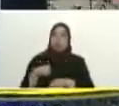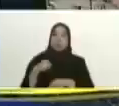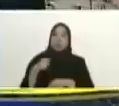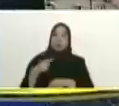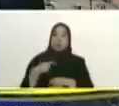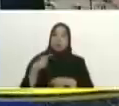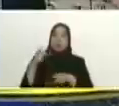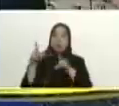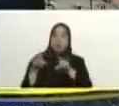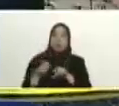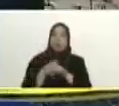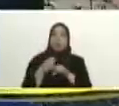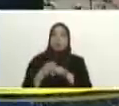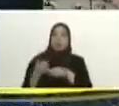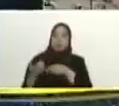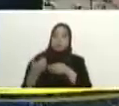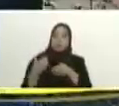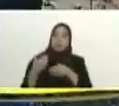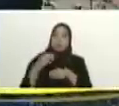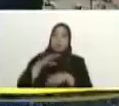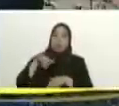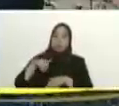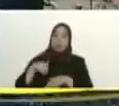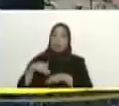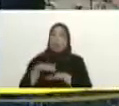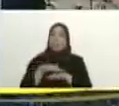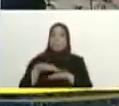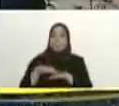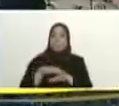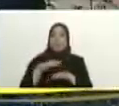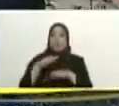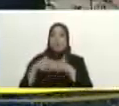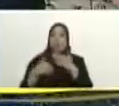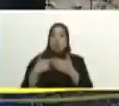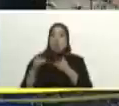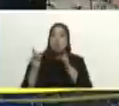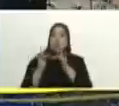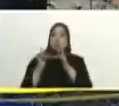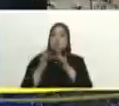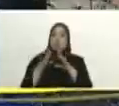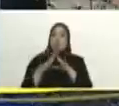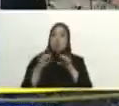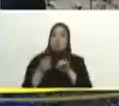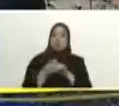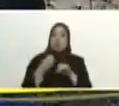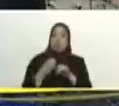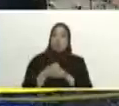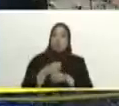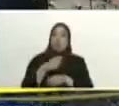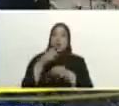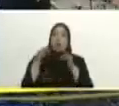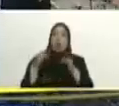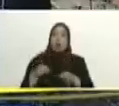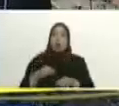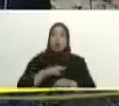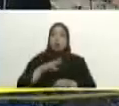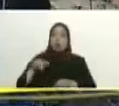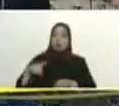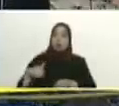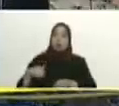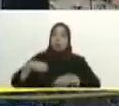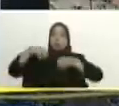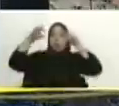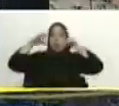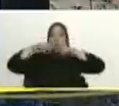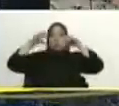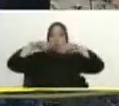vicepresidente de obra y servicio y por supuesto de todos los ministros con que hemos venido articulando sin embargo en este sentido nos sorprendió la lluvia